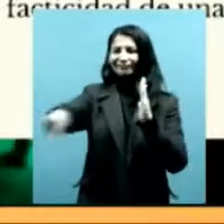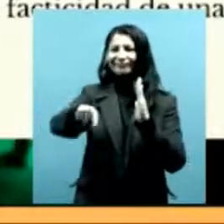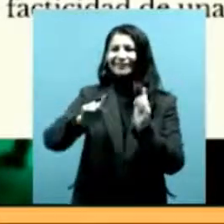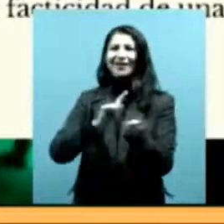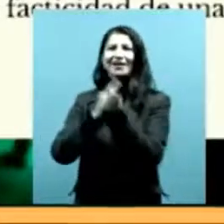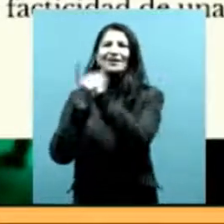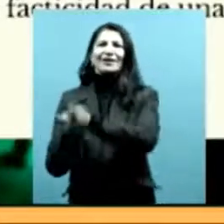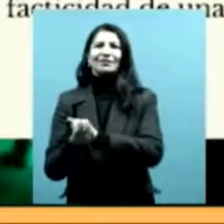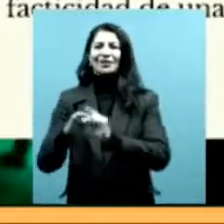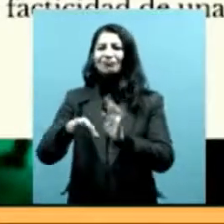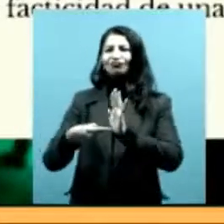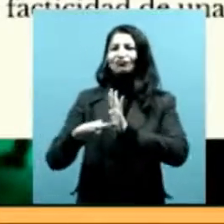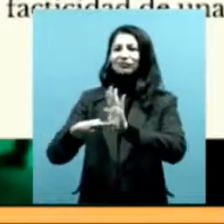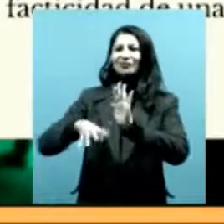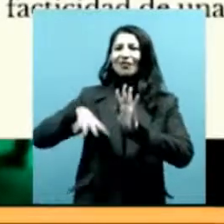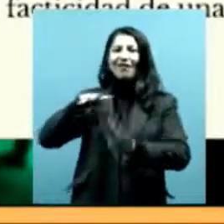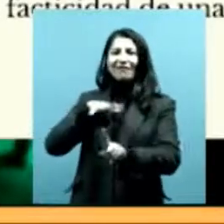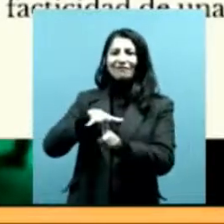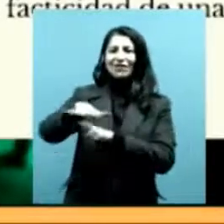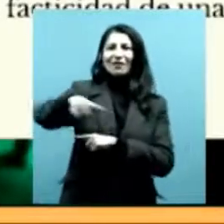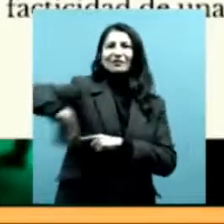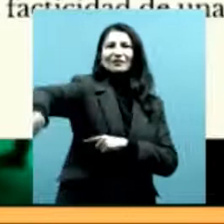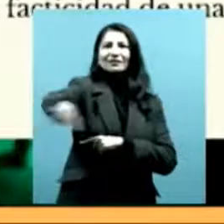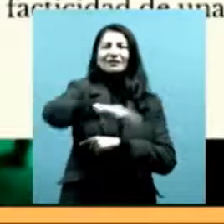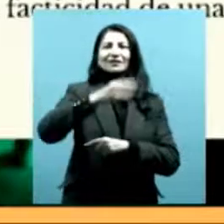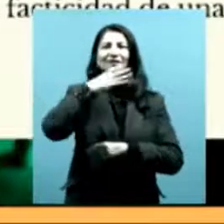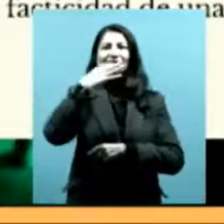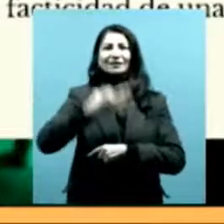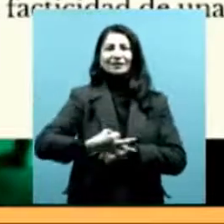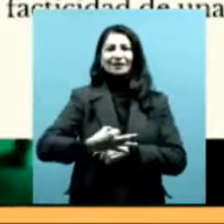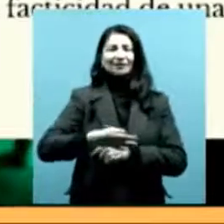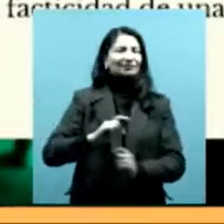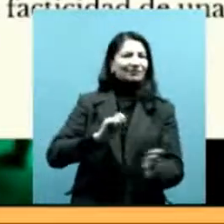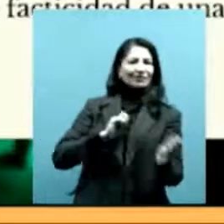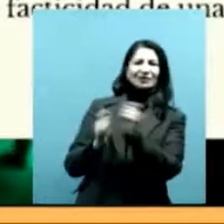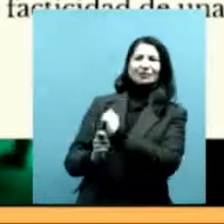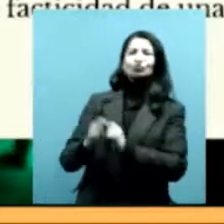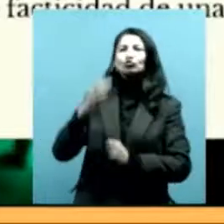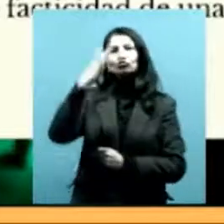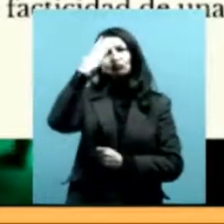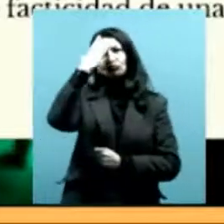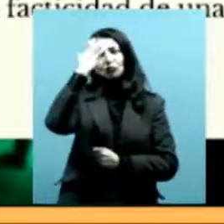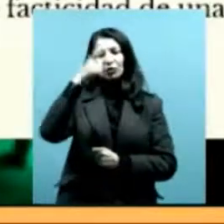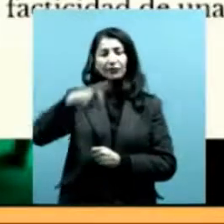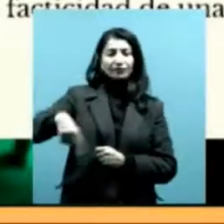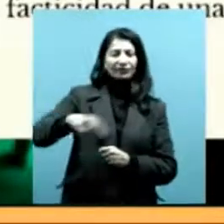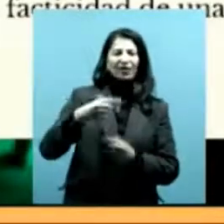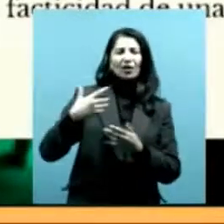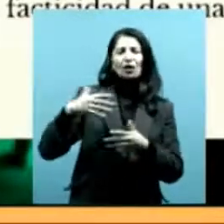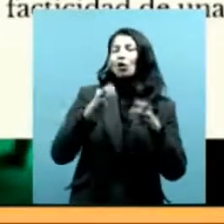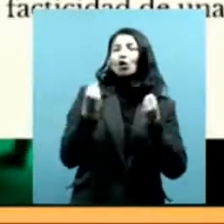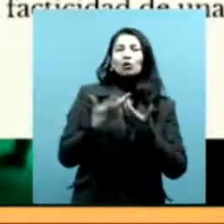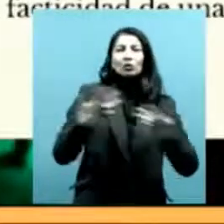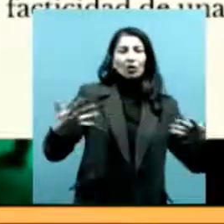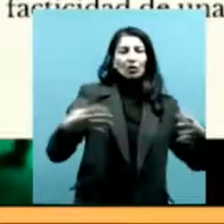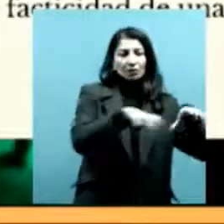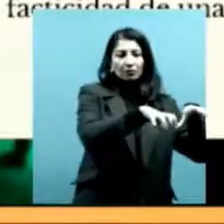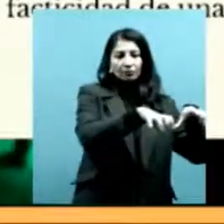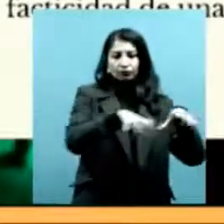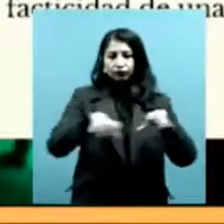crear el movimiento hacia las facticidades, para crear los hechos que están documentados en este papel, porque los hechos tienen